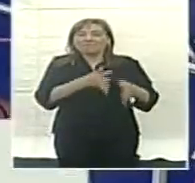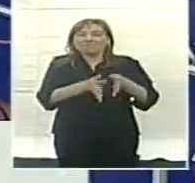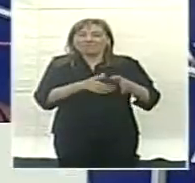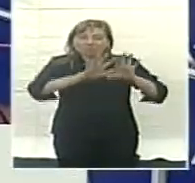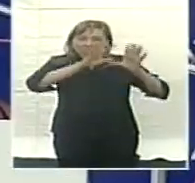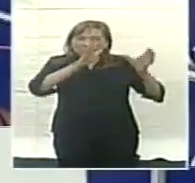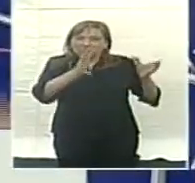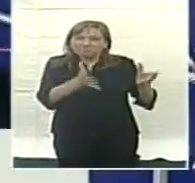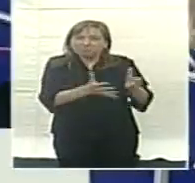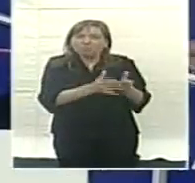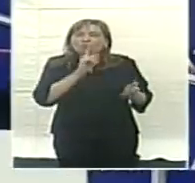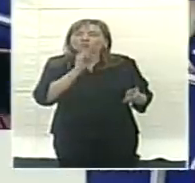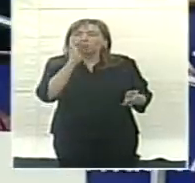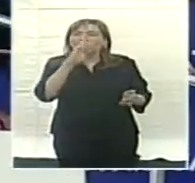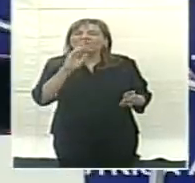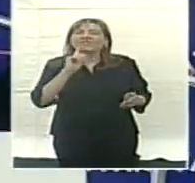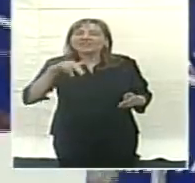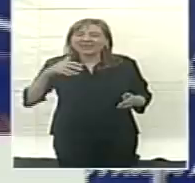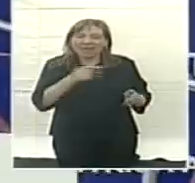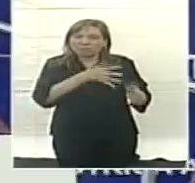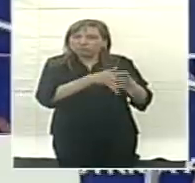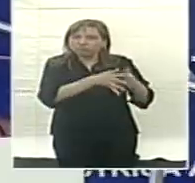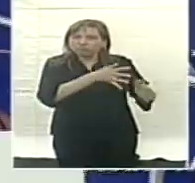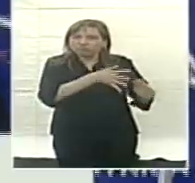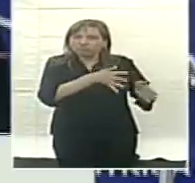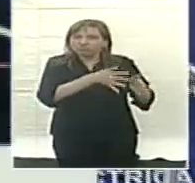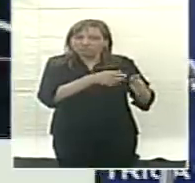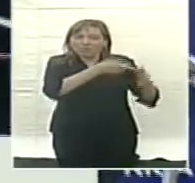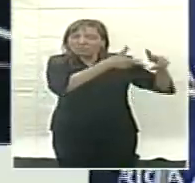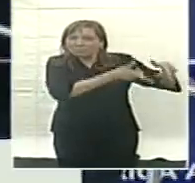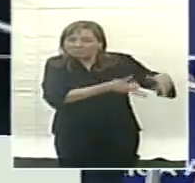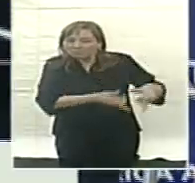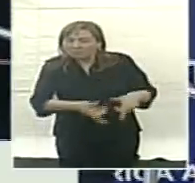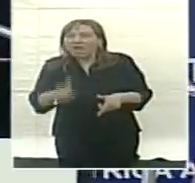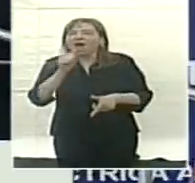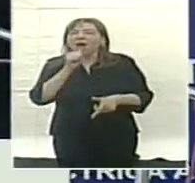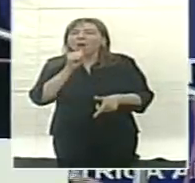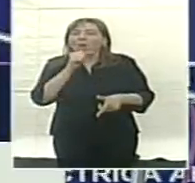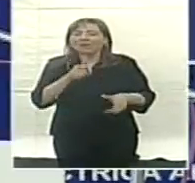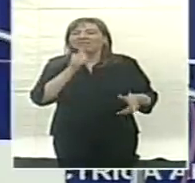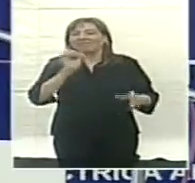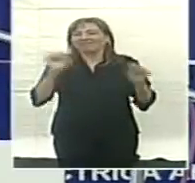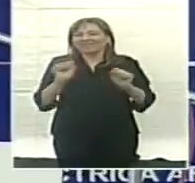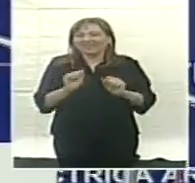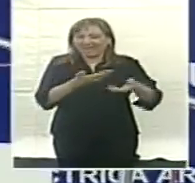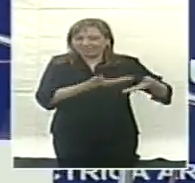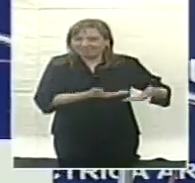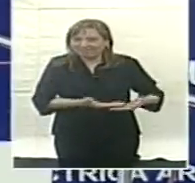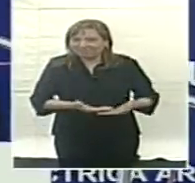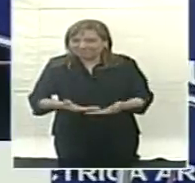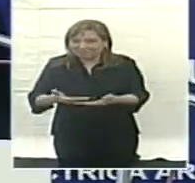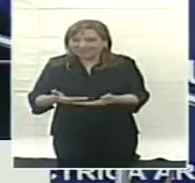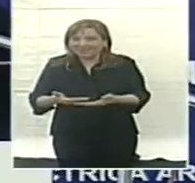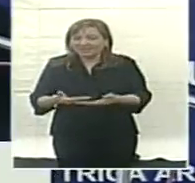turbina y el otro, el que ya sin ingresar el agua para enfriamiento, al